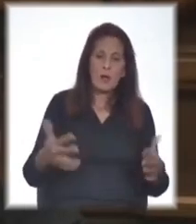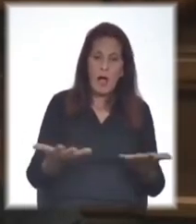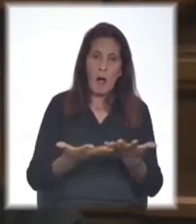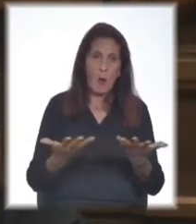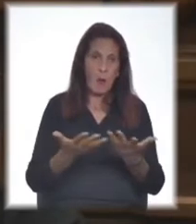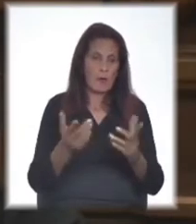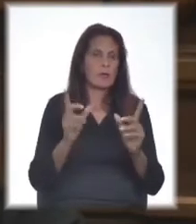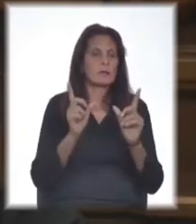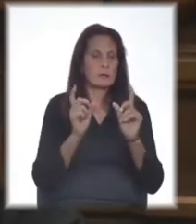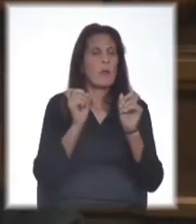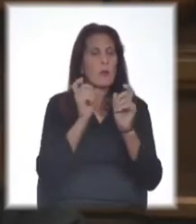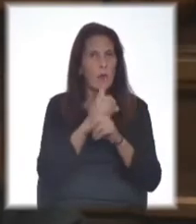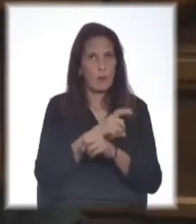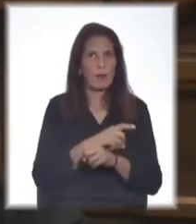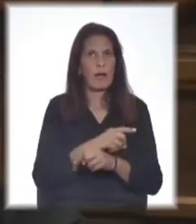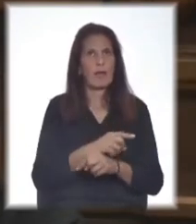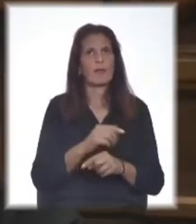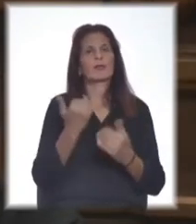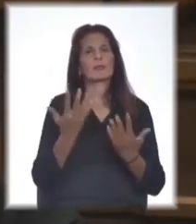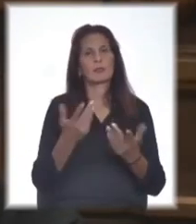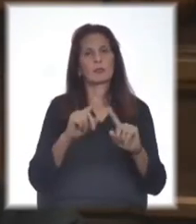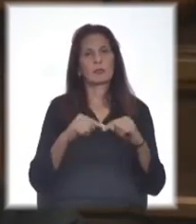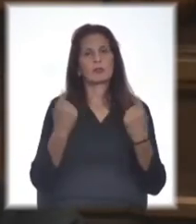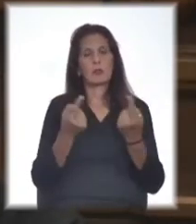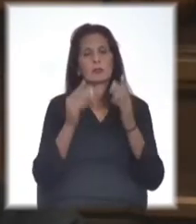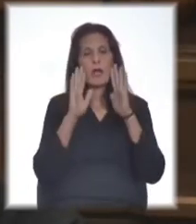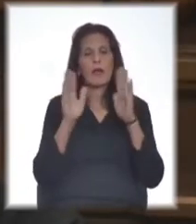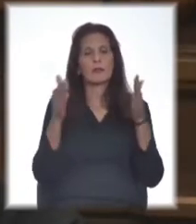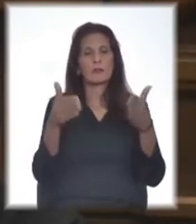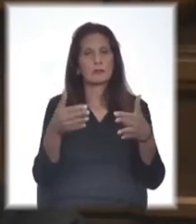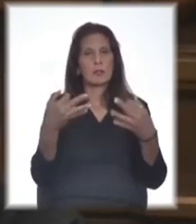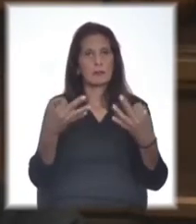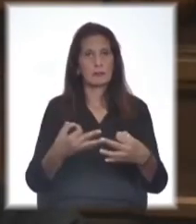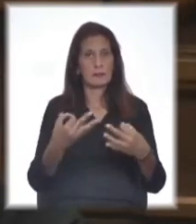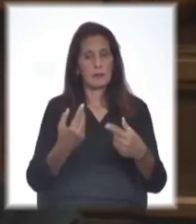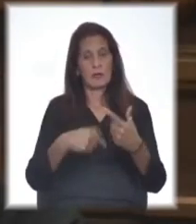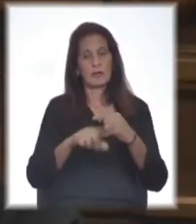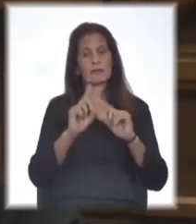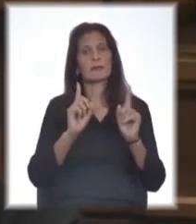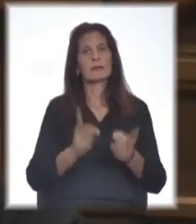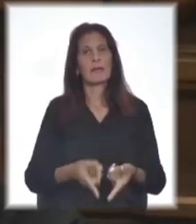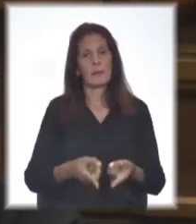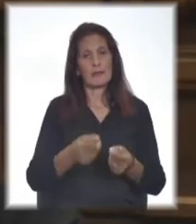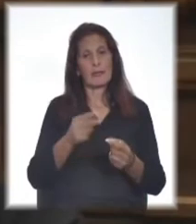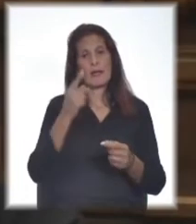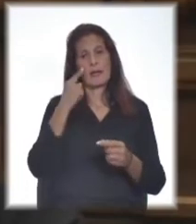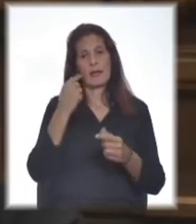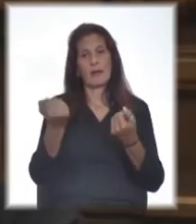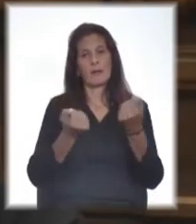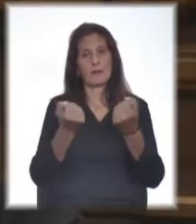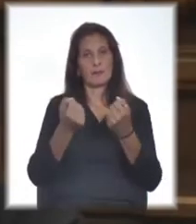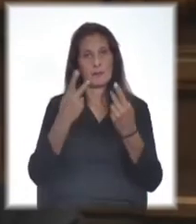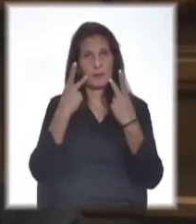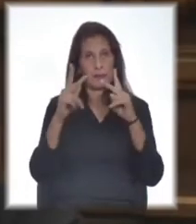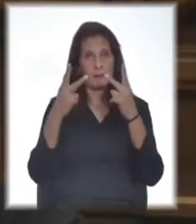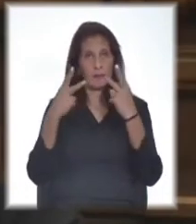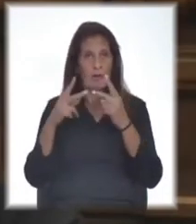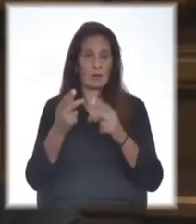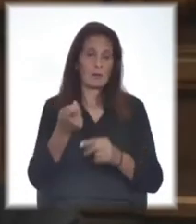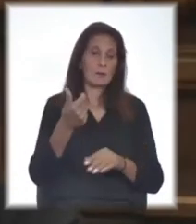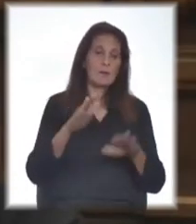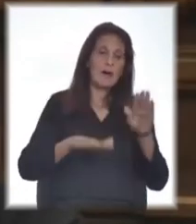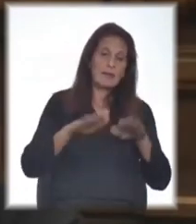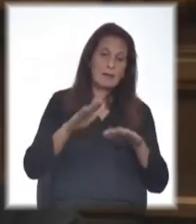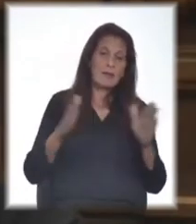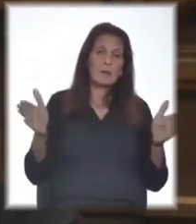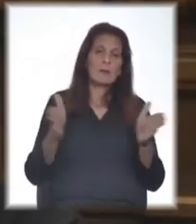requiere también una mirada y una atención especial. También están los transportistas de turismo, en situación bastante similar, generalmente